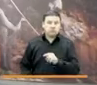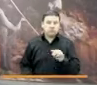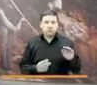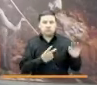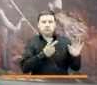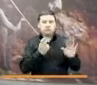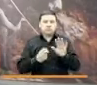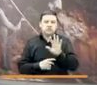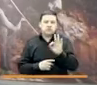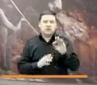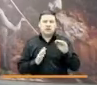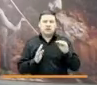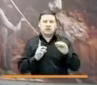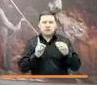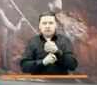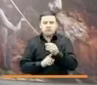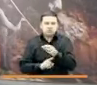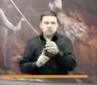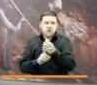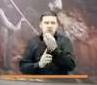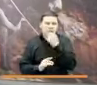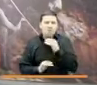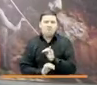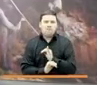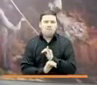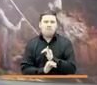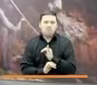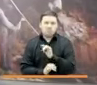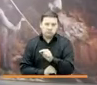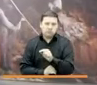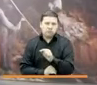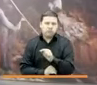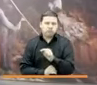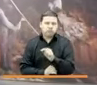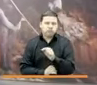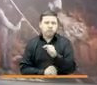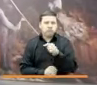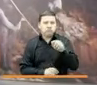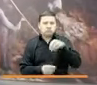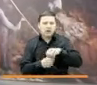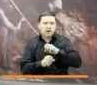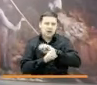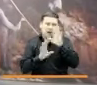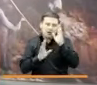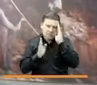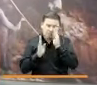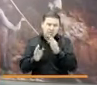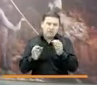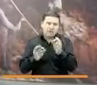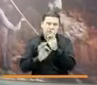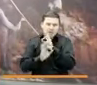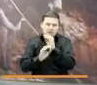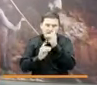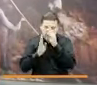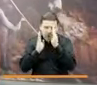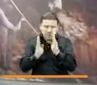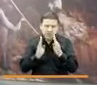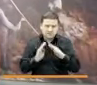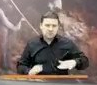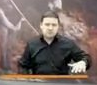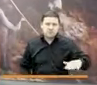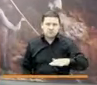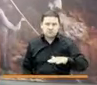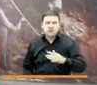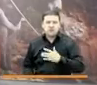753 fueron identificados con desnutrición aguda y fueron remitidos, por supuesto, y canalizados para toda la atención en el